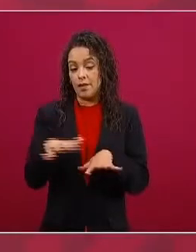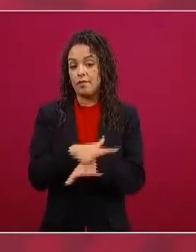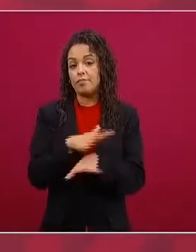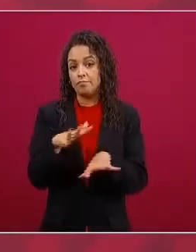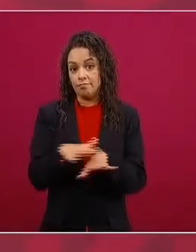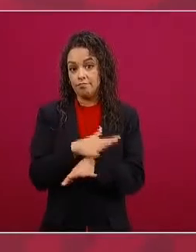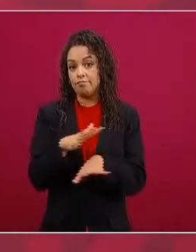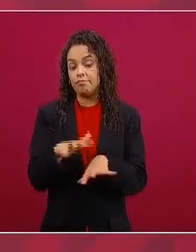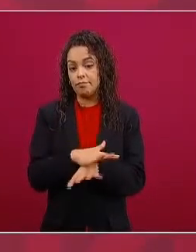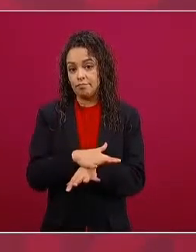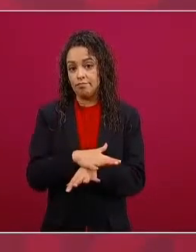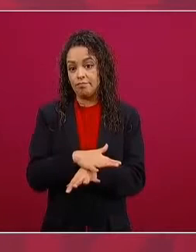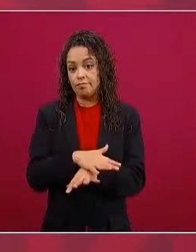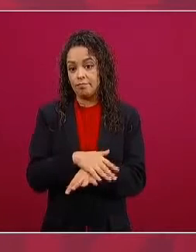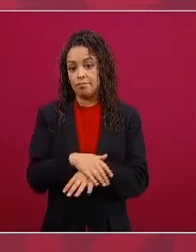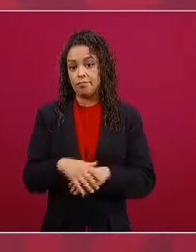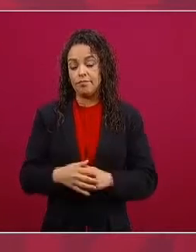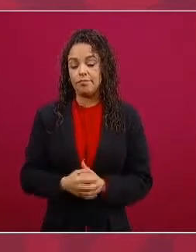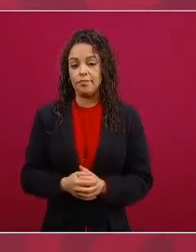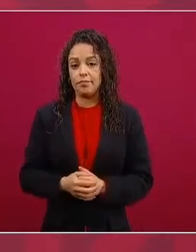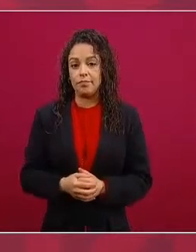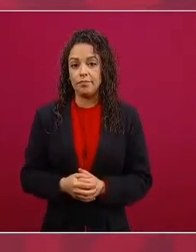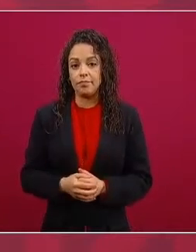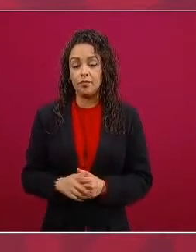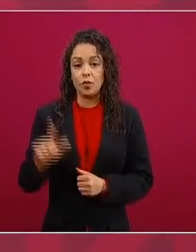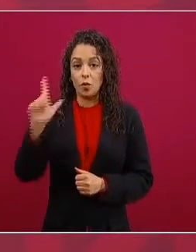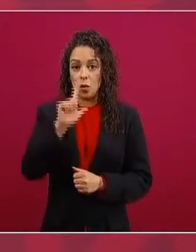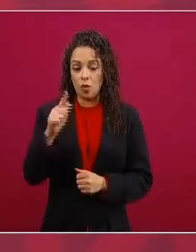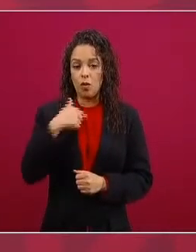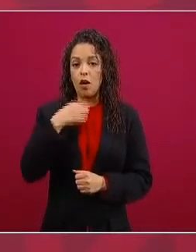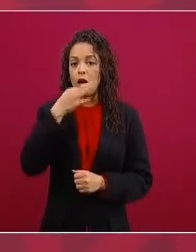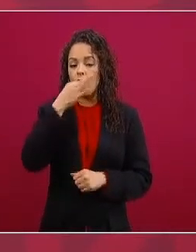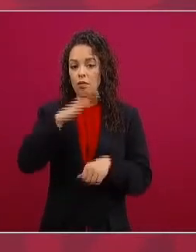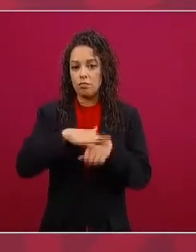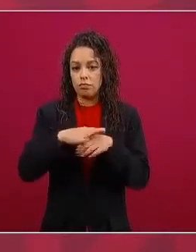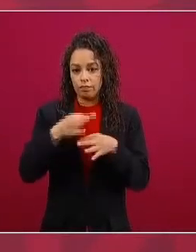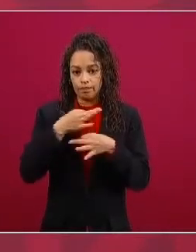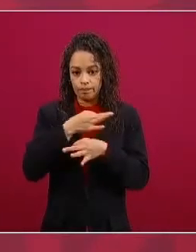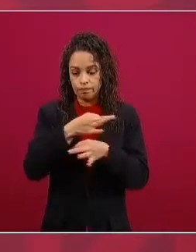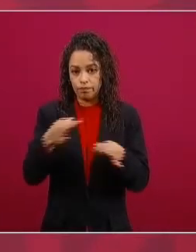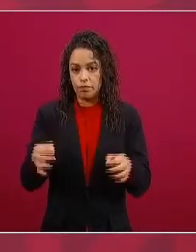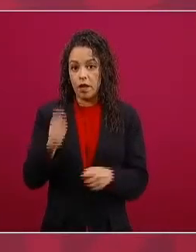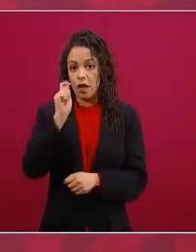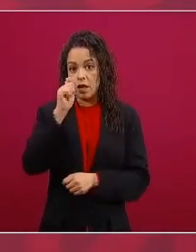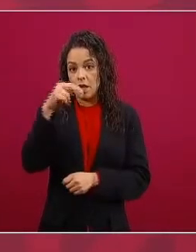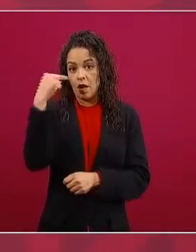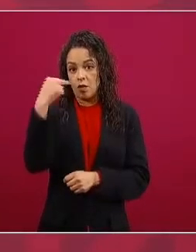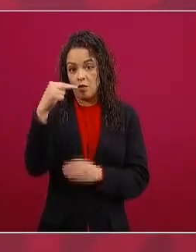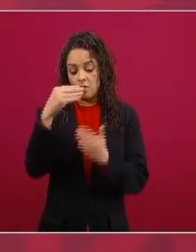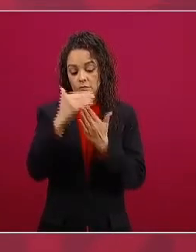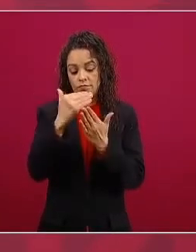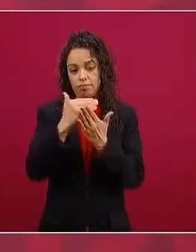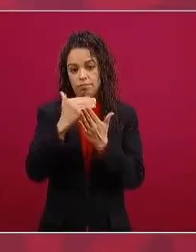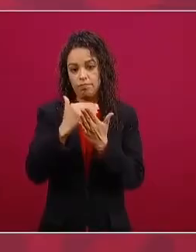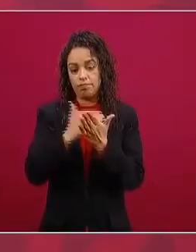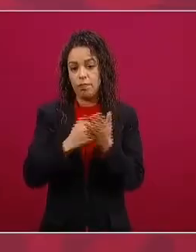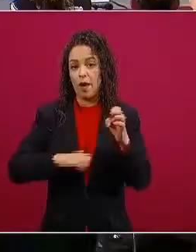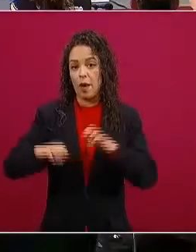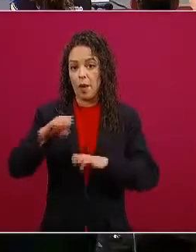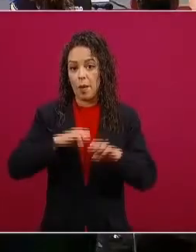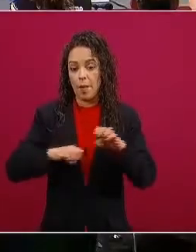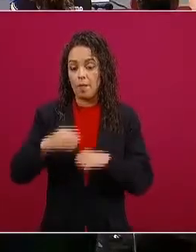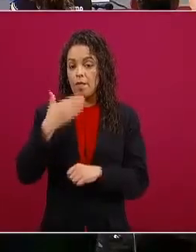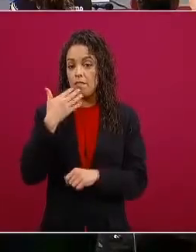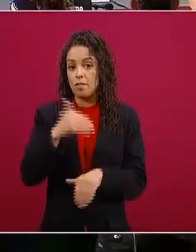este el lunes damos a conocer el quién es quién en las empresas que cumplen